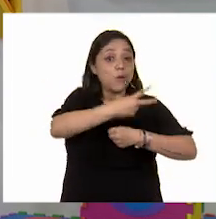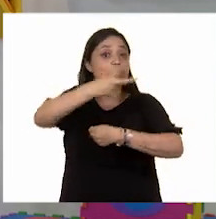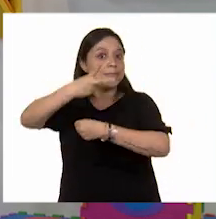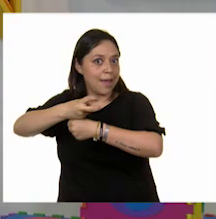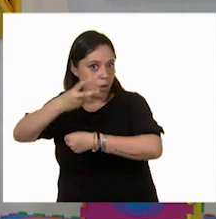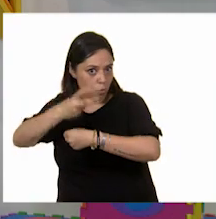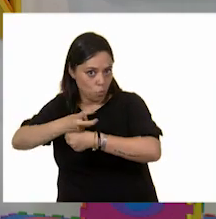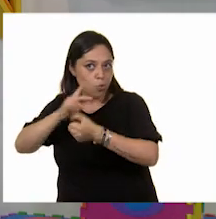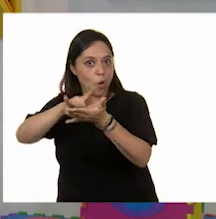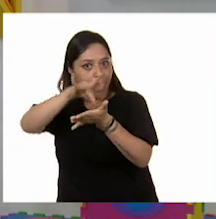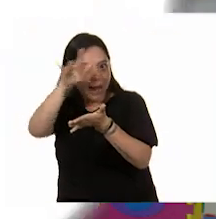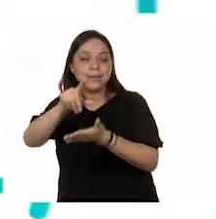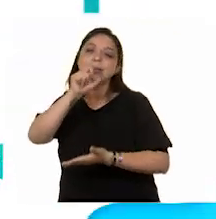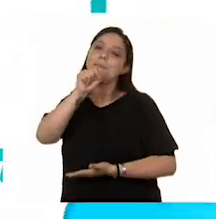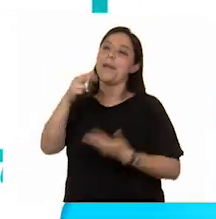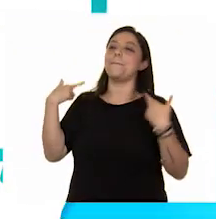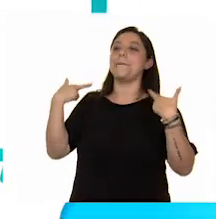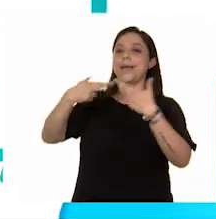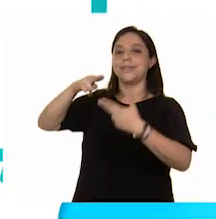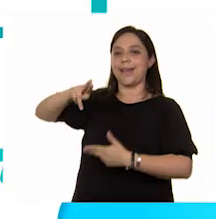como a la maestra Nelly Romero.